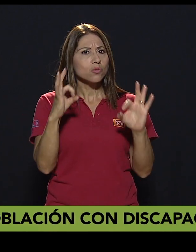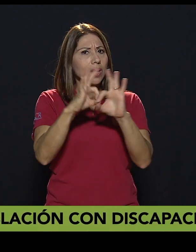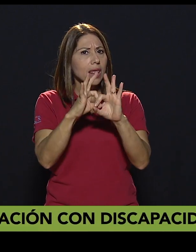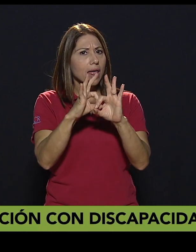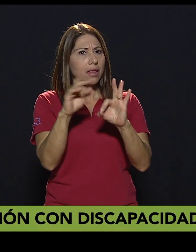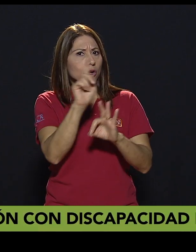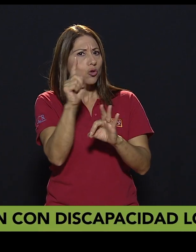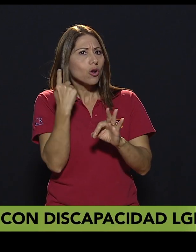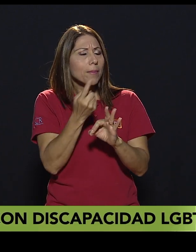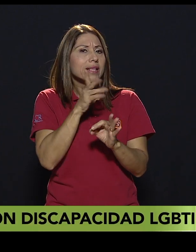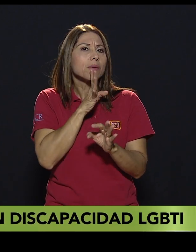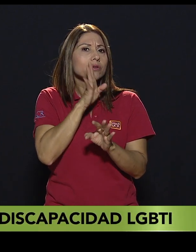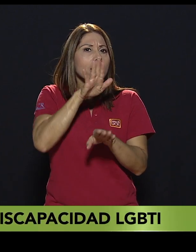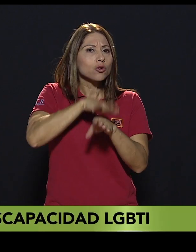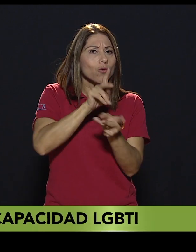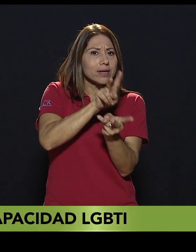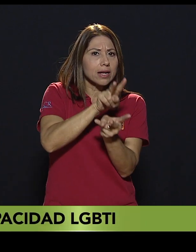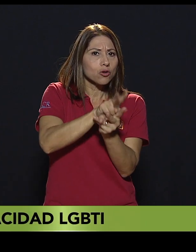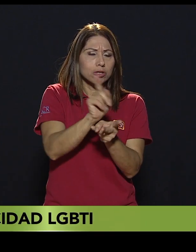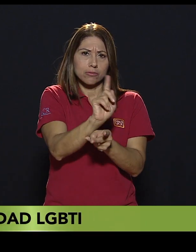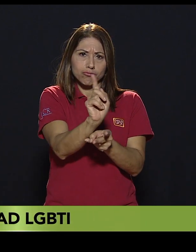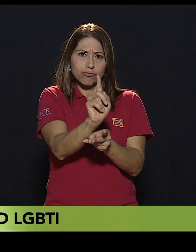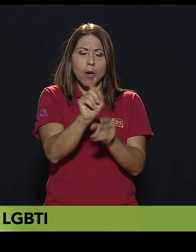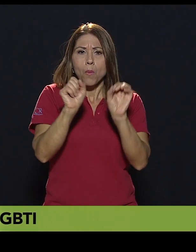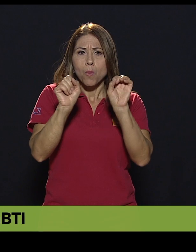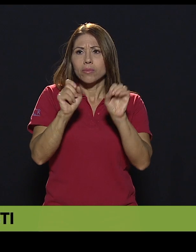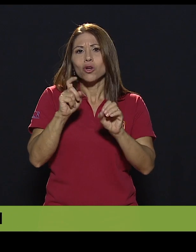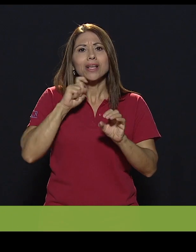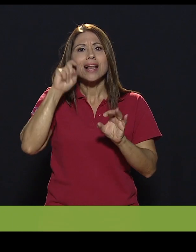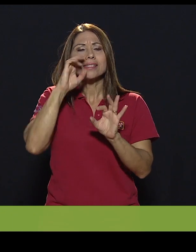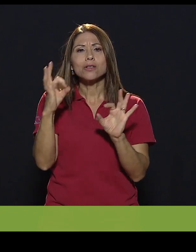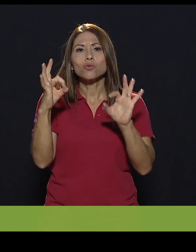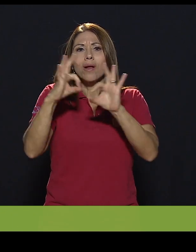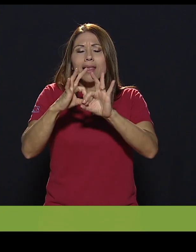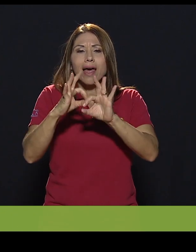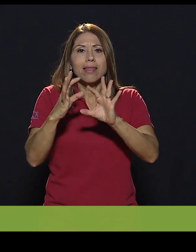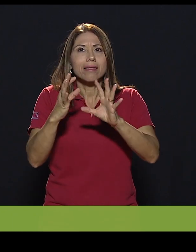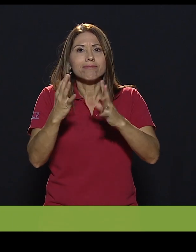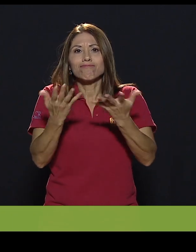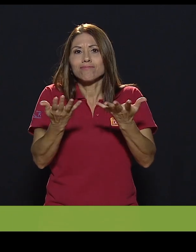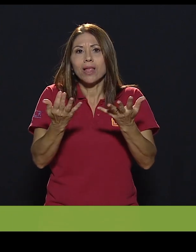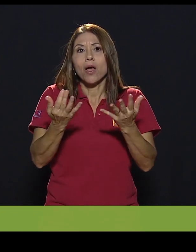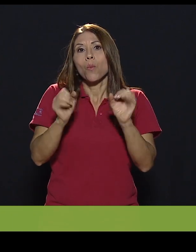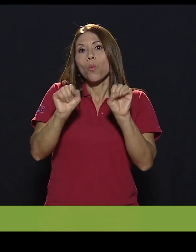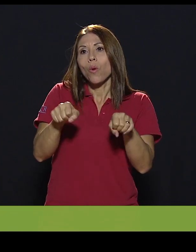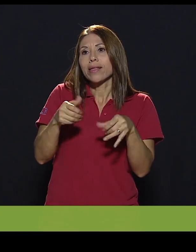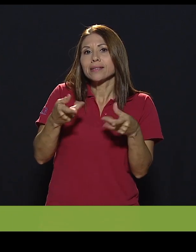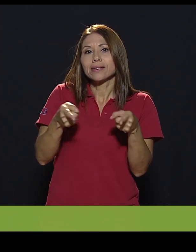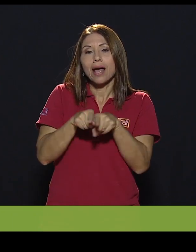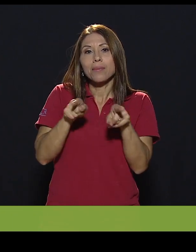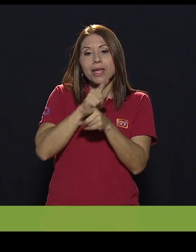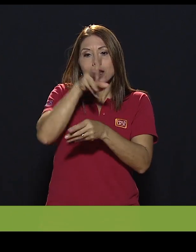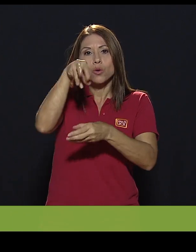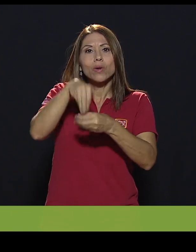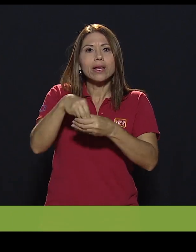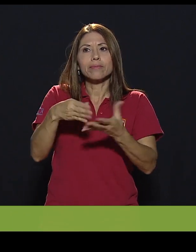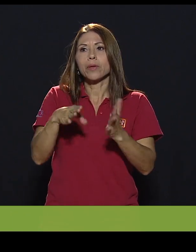solamente estamos hablando de relaciones sexuales, podemos hablar de, o sea, la sexualidad viene a ser hasta qué lección de ropa